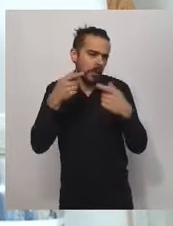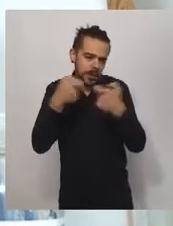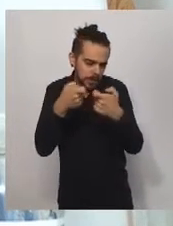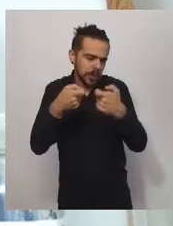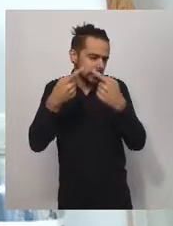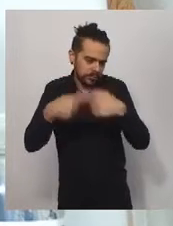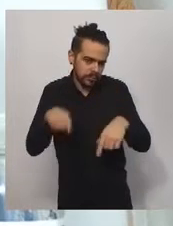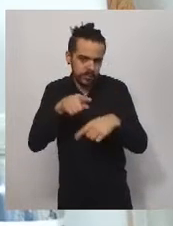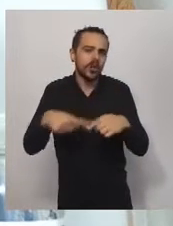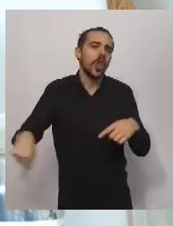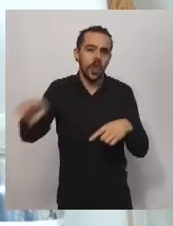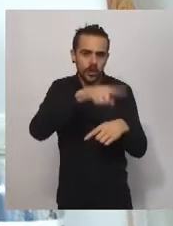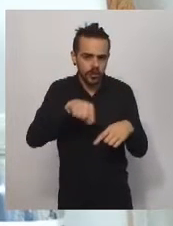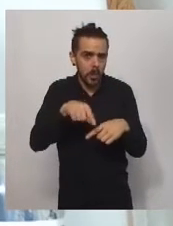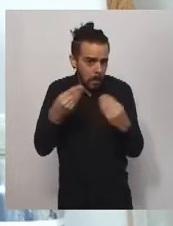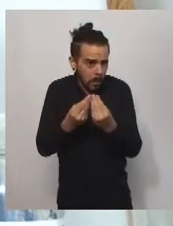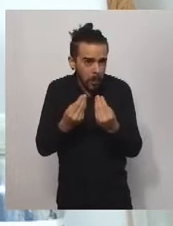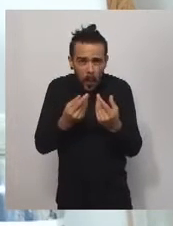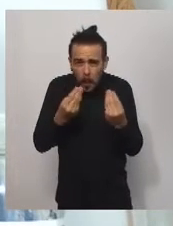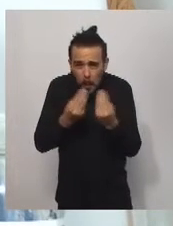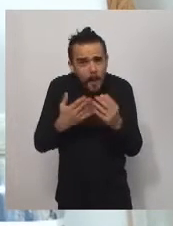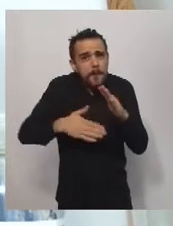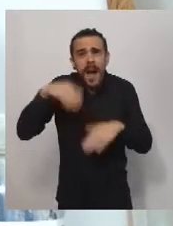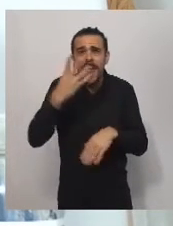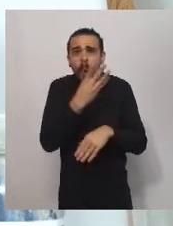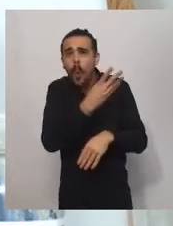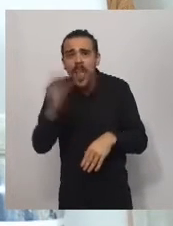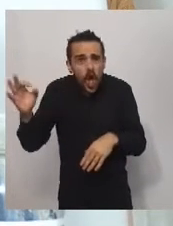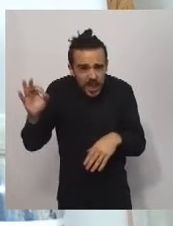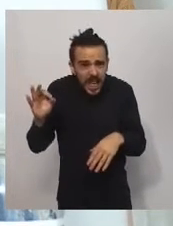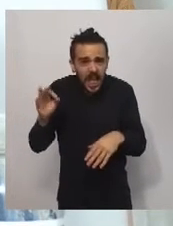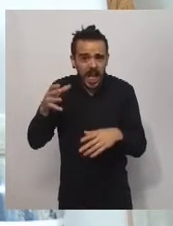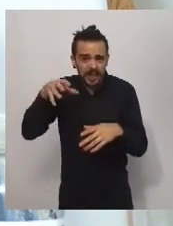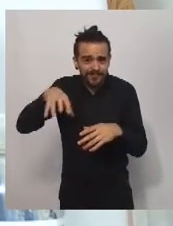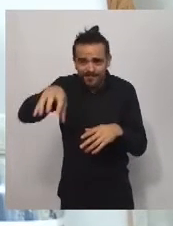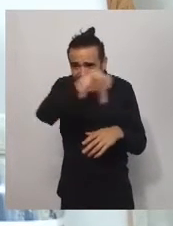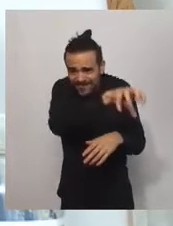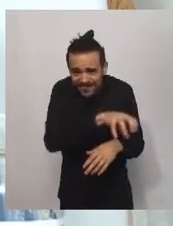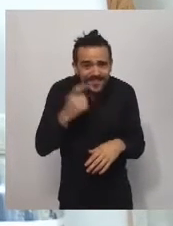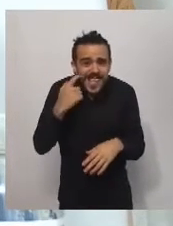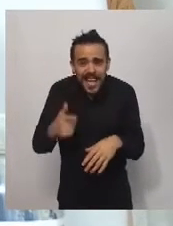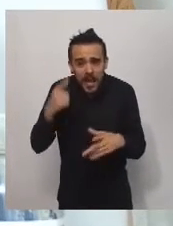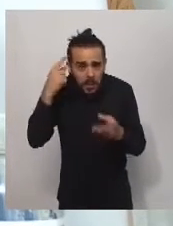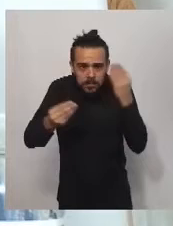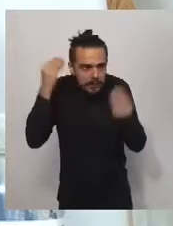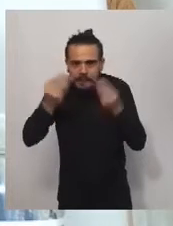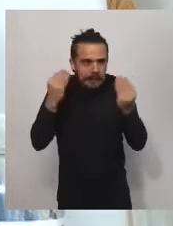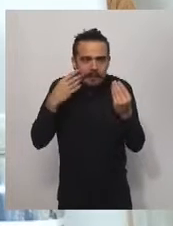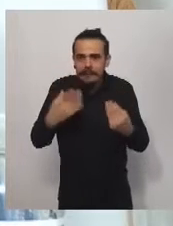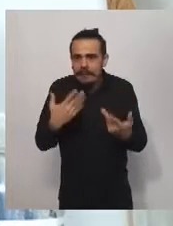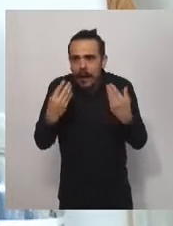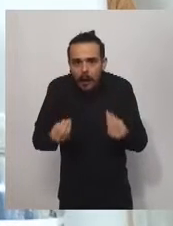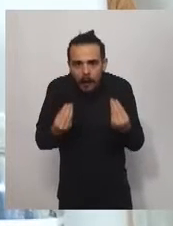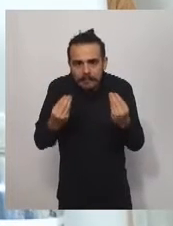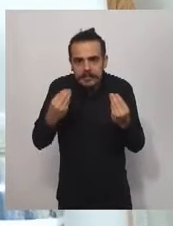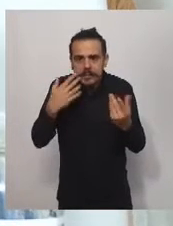preocupadas para poder hacer frente a sus compromisos salariales, por